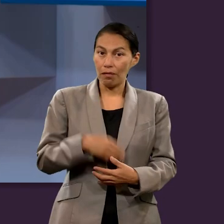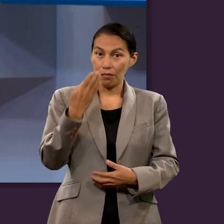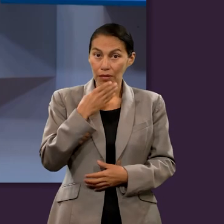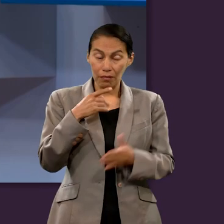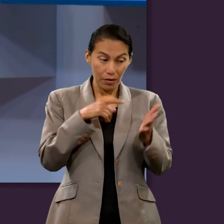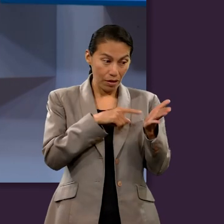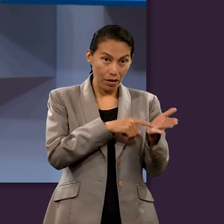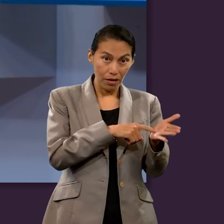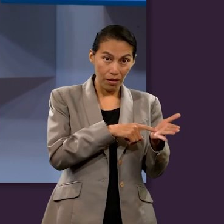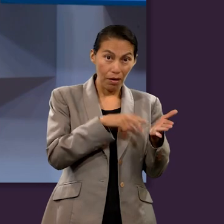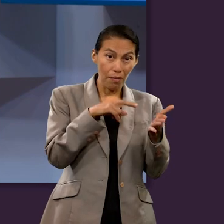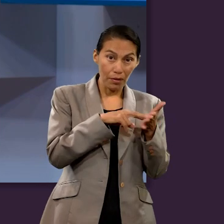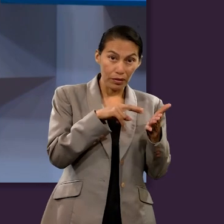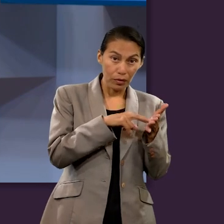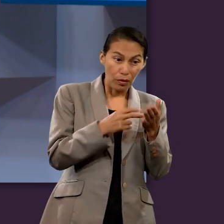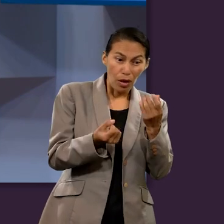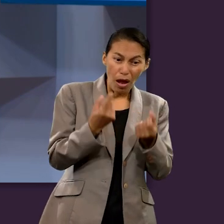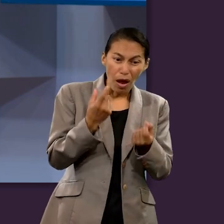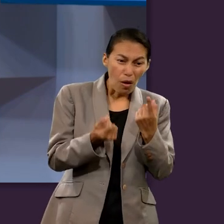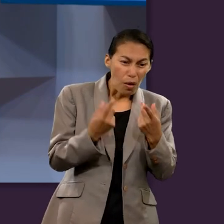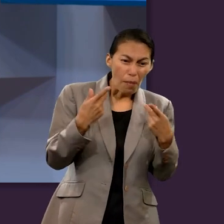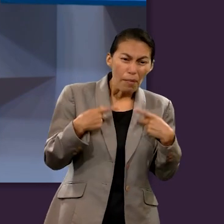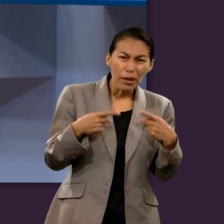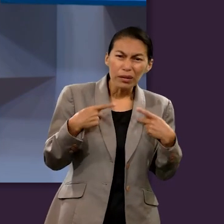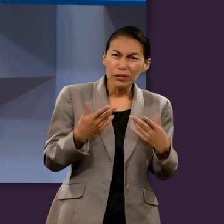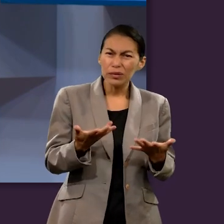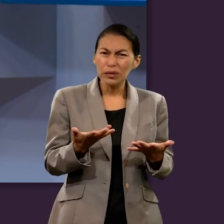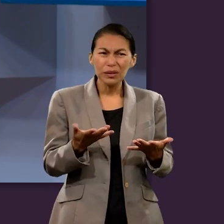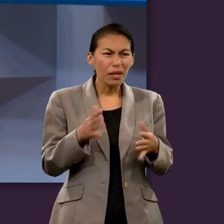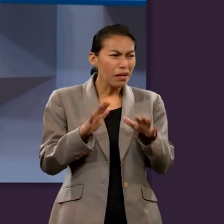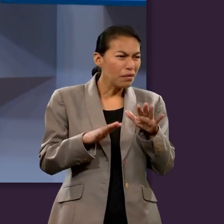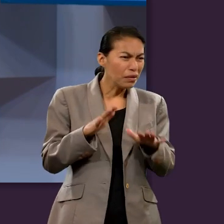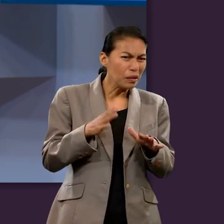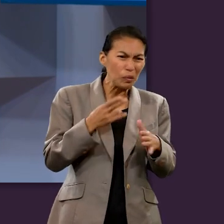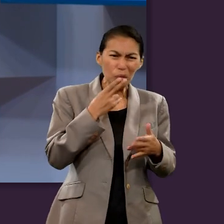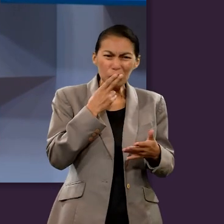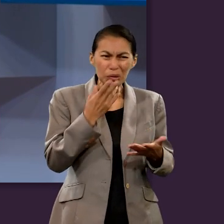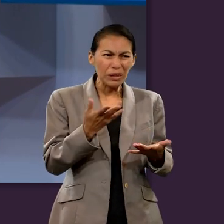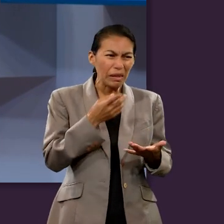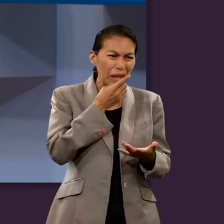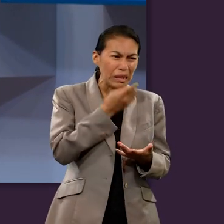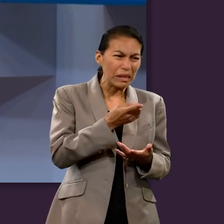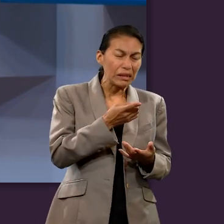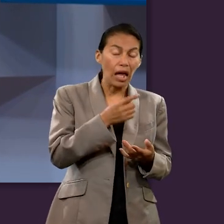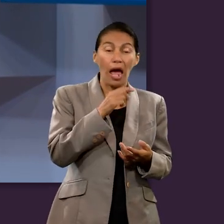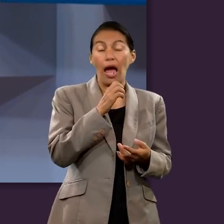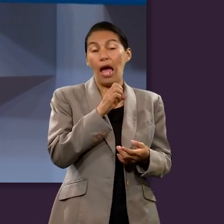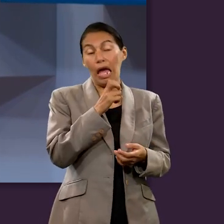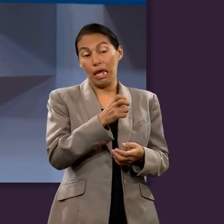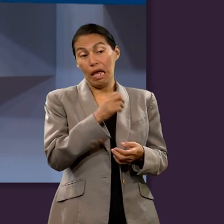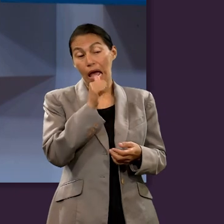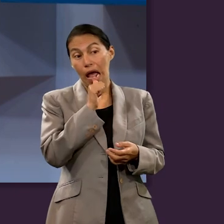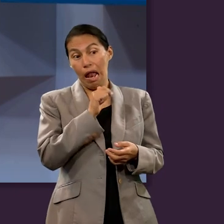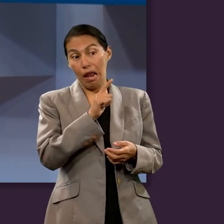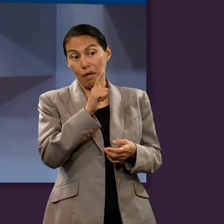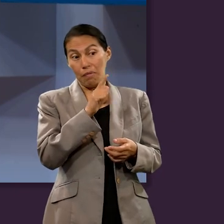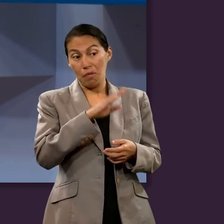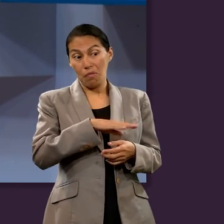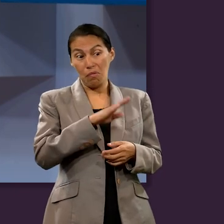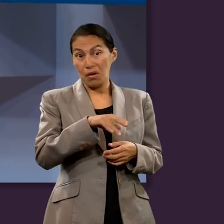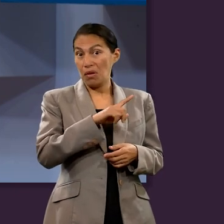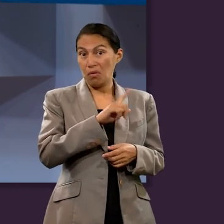En la Biblia existen algunos pasajes intrigantes que las personas utilizan para justificar la